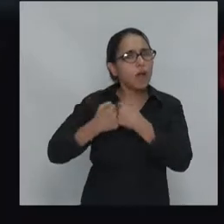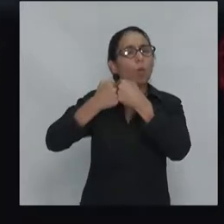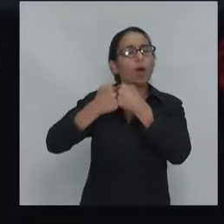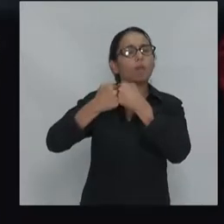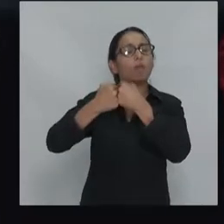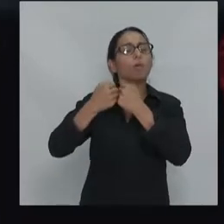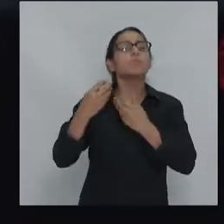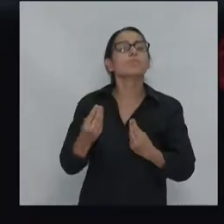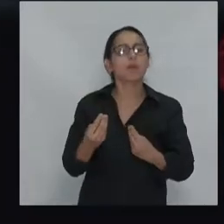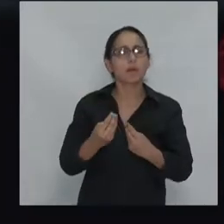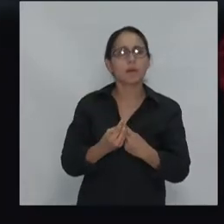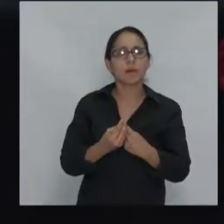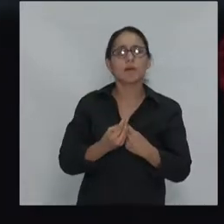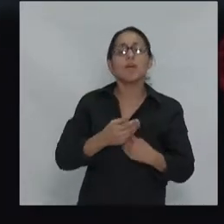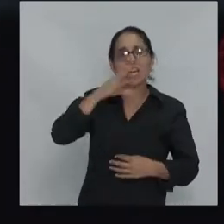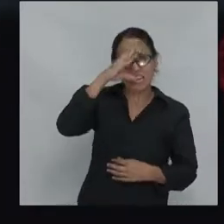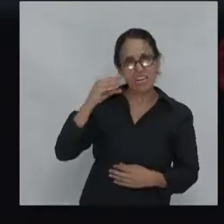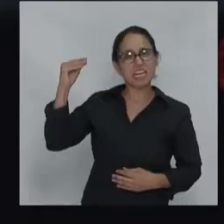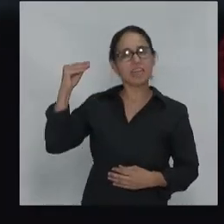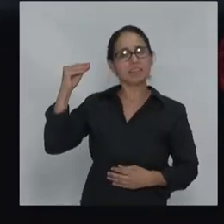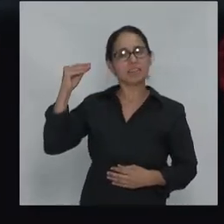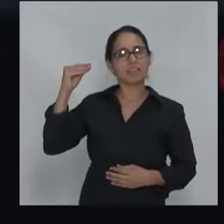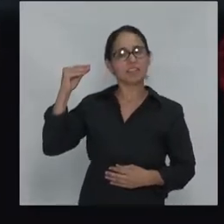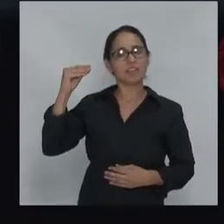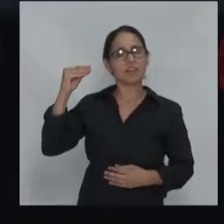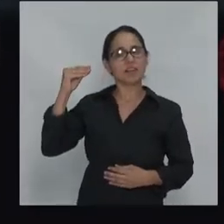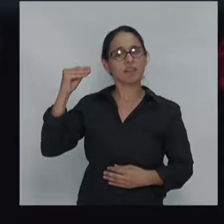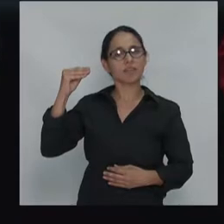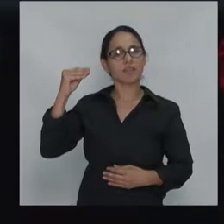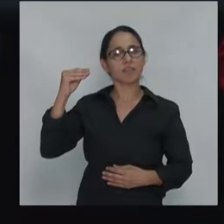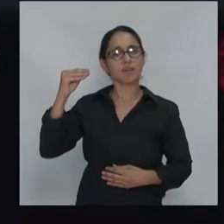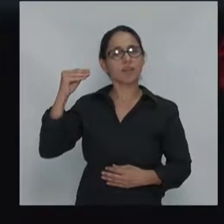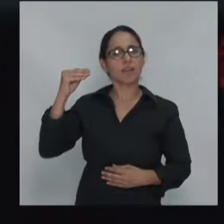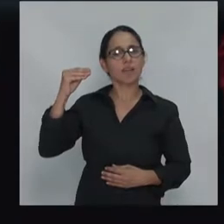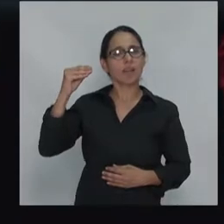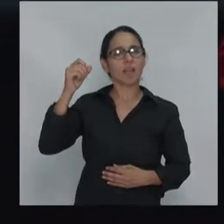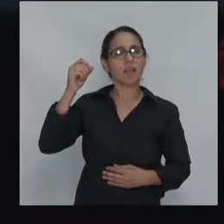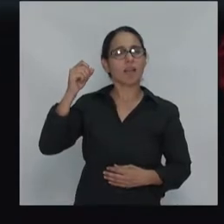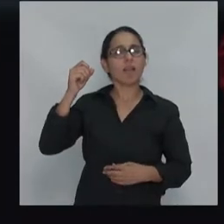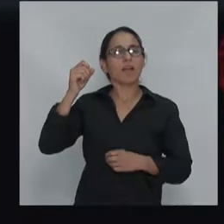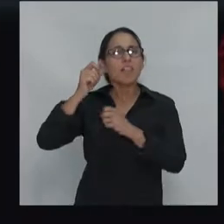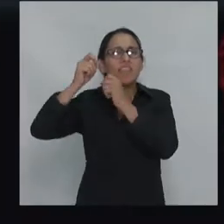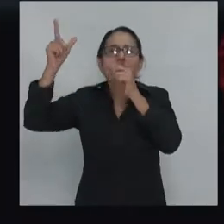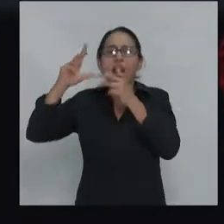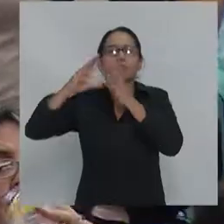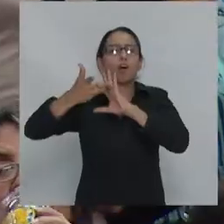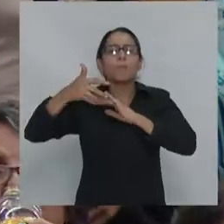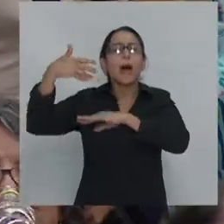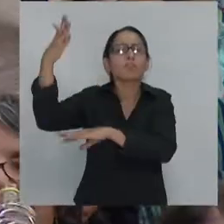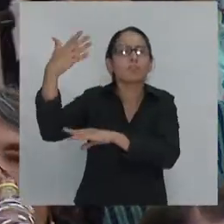Cristina Fernández de Kirchner subrayada y subrayada subrayante